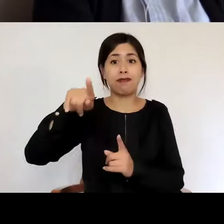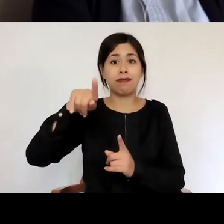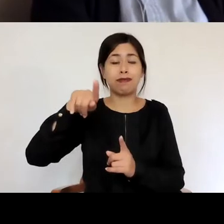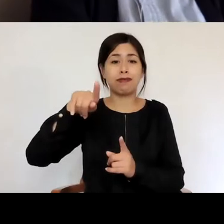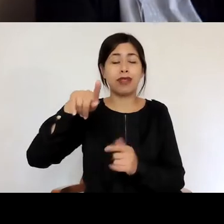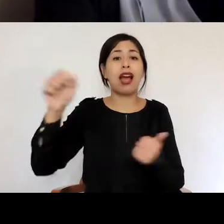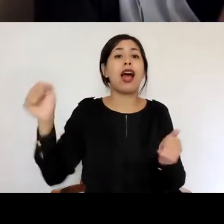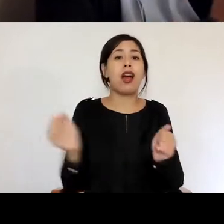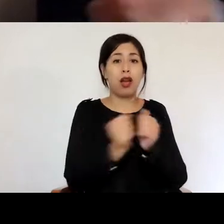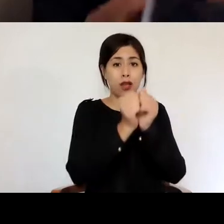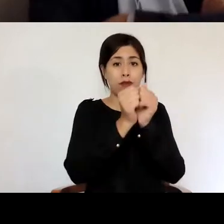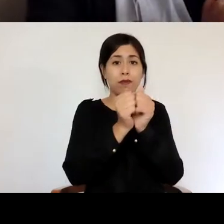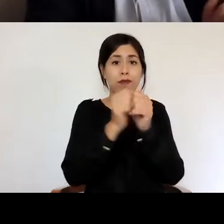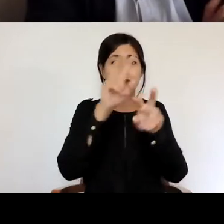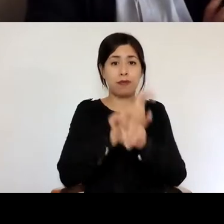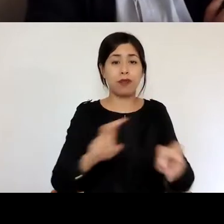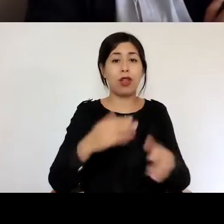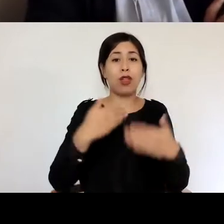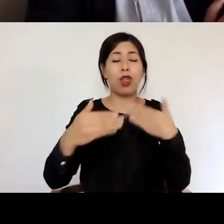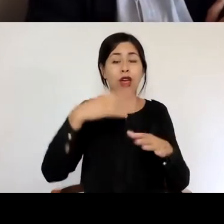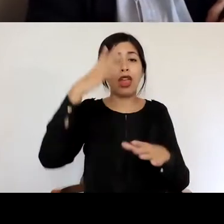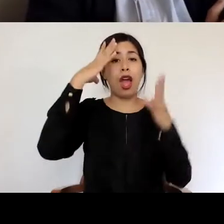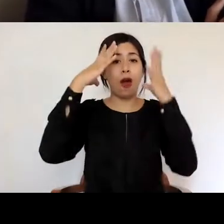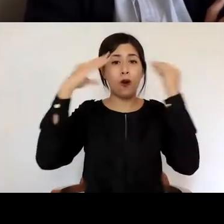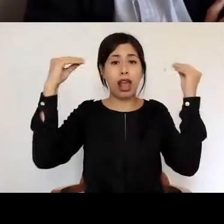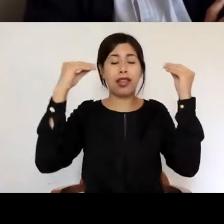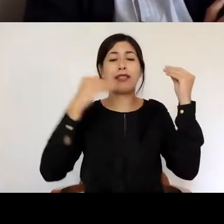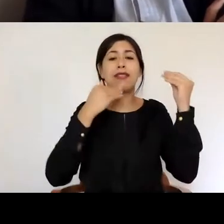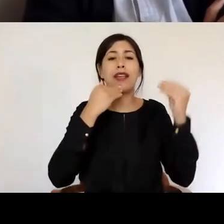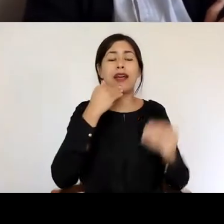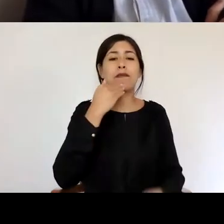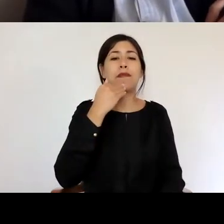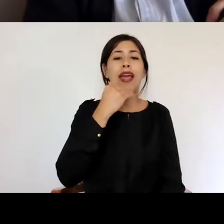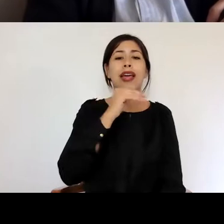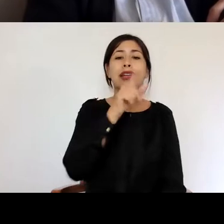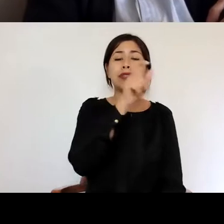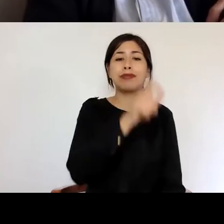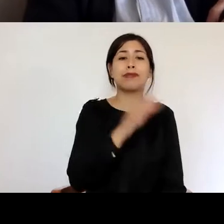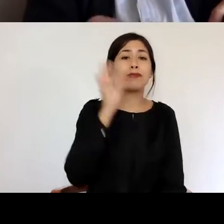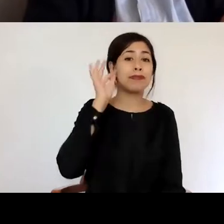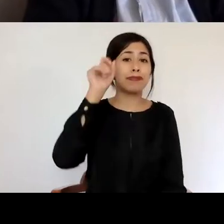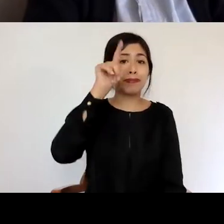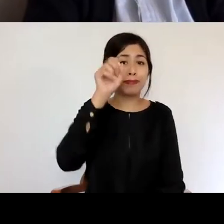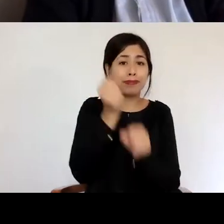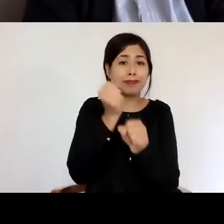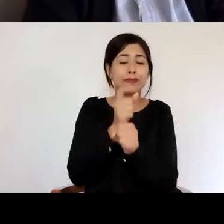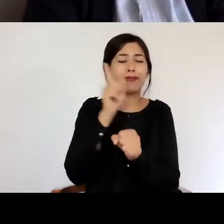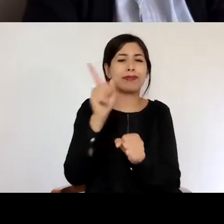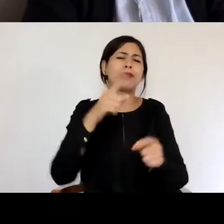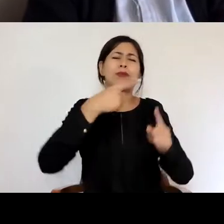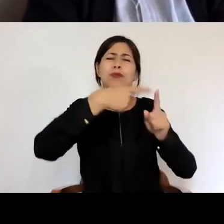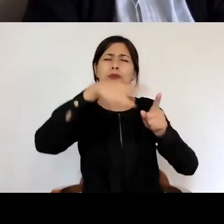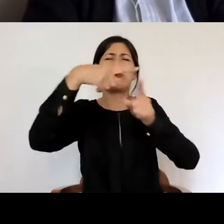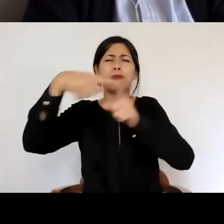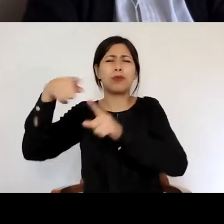investigadora desde Holanda a Ignacia Gialde que en este minuto está trabajando en Alemania y a tantas personas muy